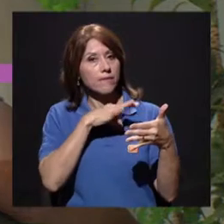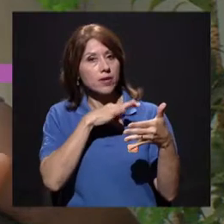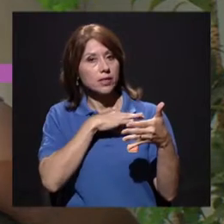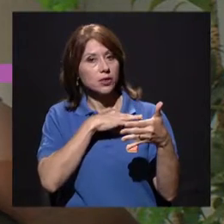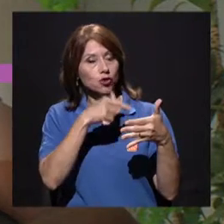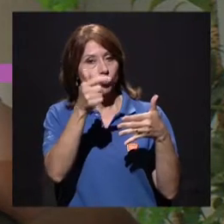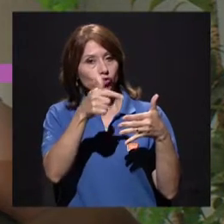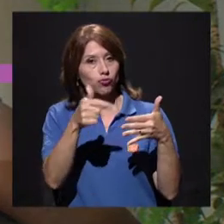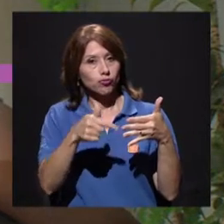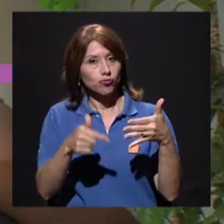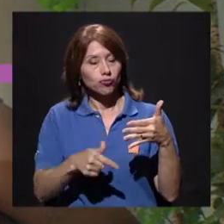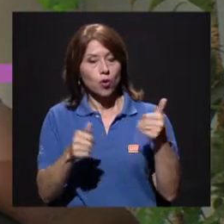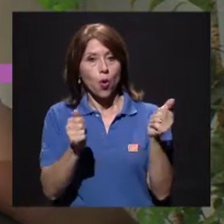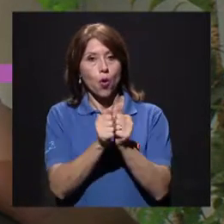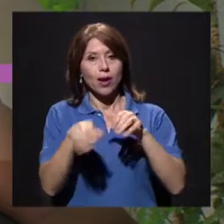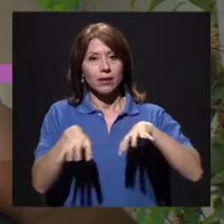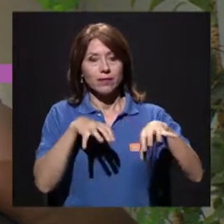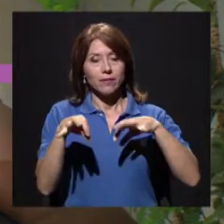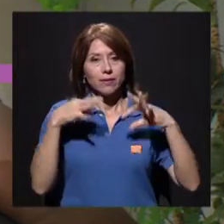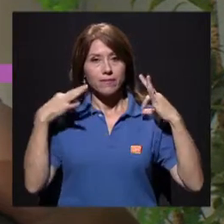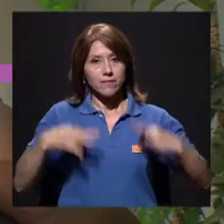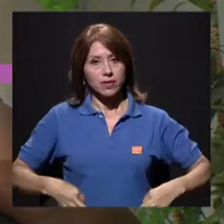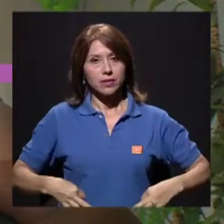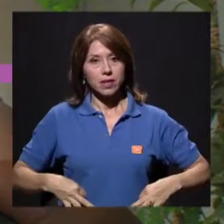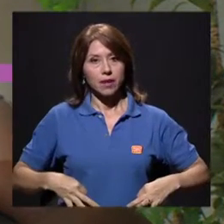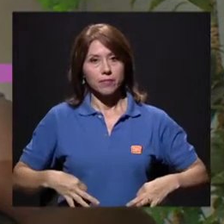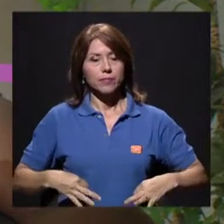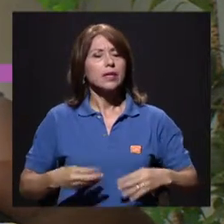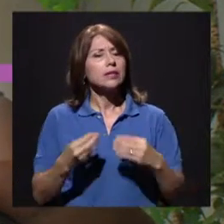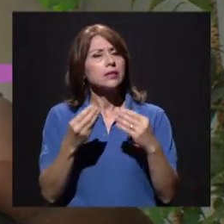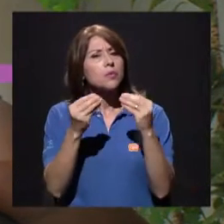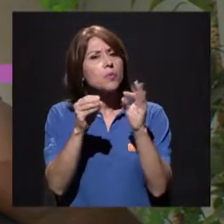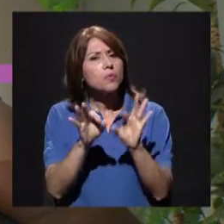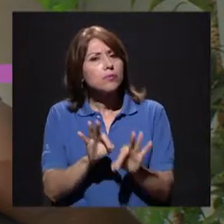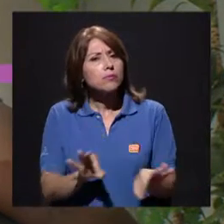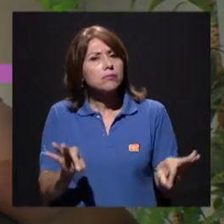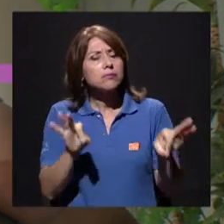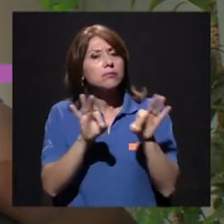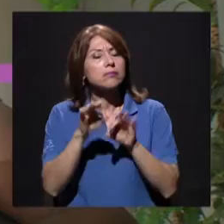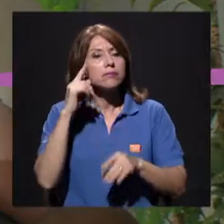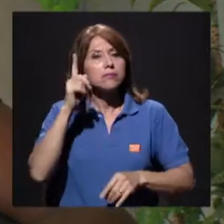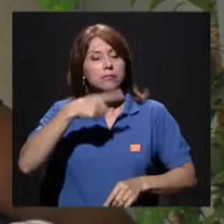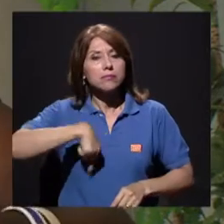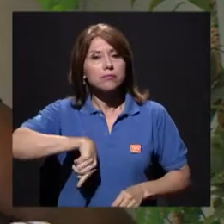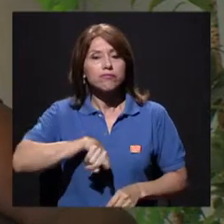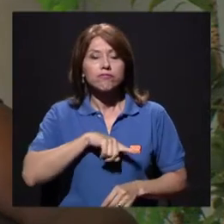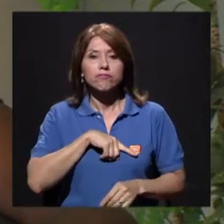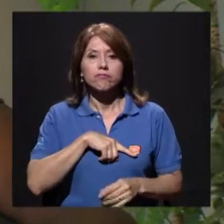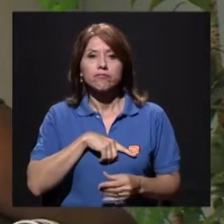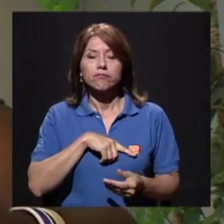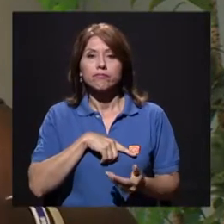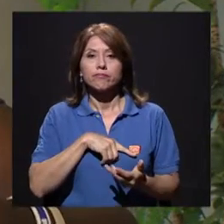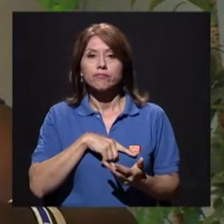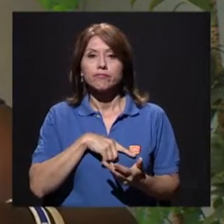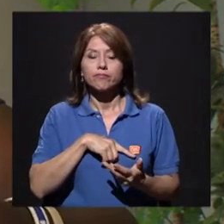¿qué conlleva la actividad física? Entonces, es muy importante para nosotros poder